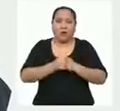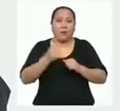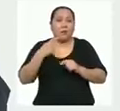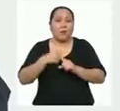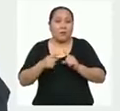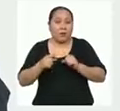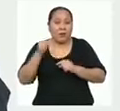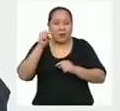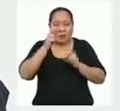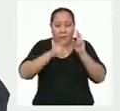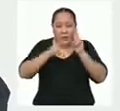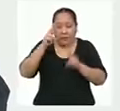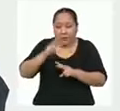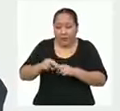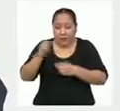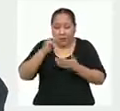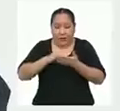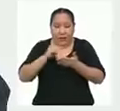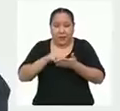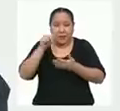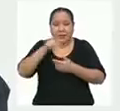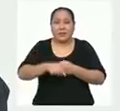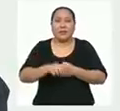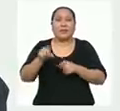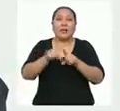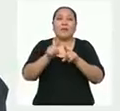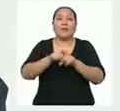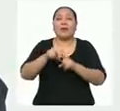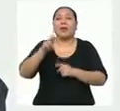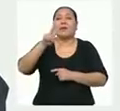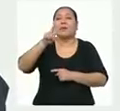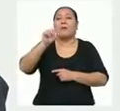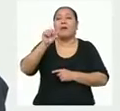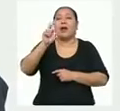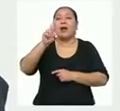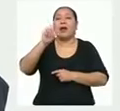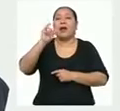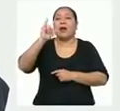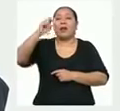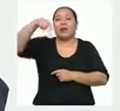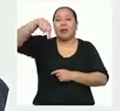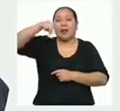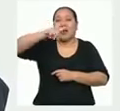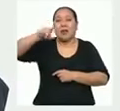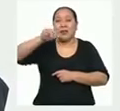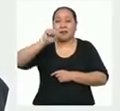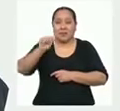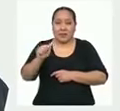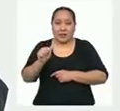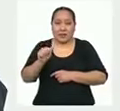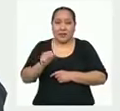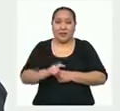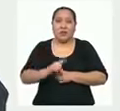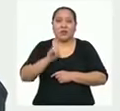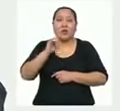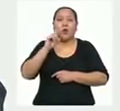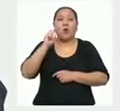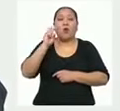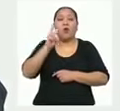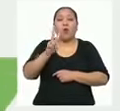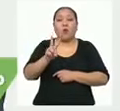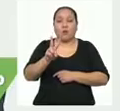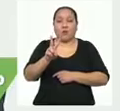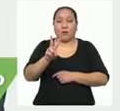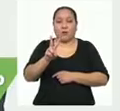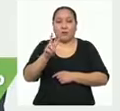mayor idea de esta dispersión, hay que calcular la varianza, que se simboliza con una V mayúscula y es la